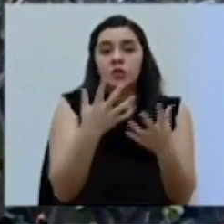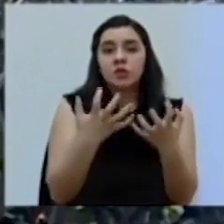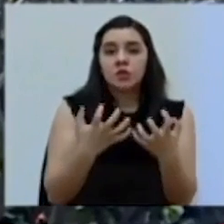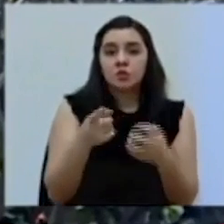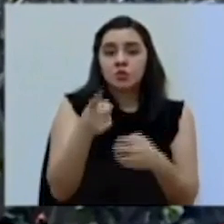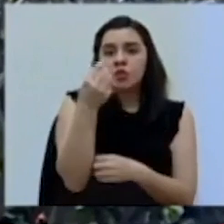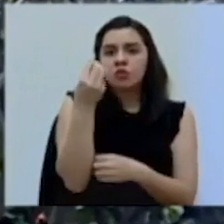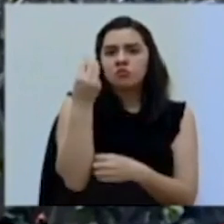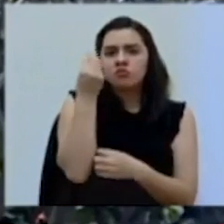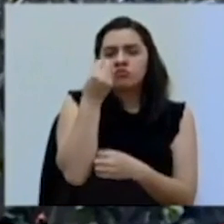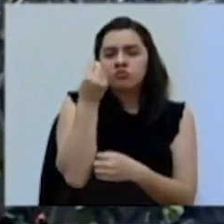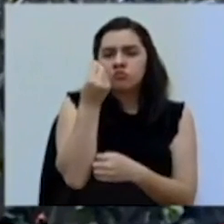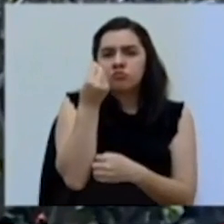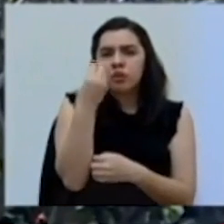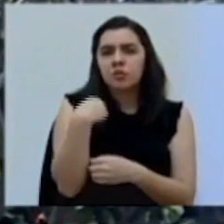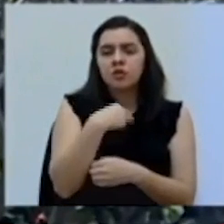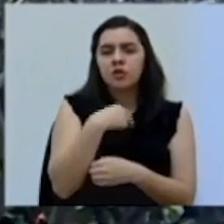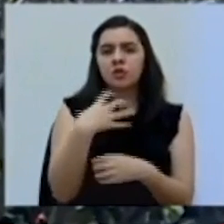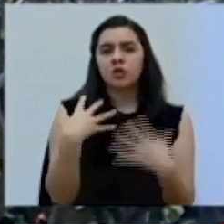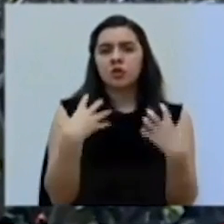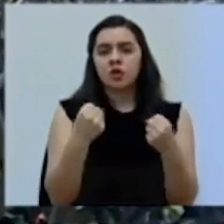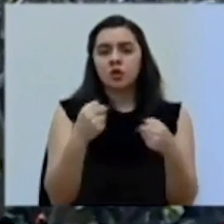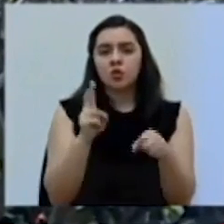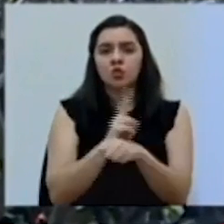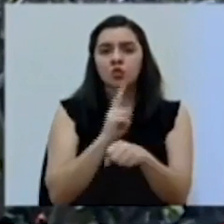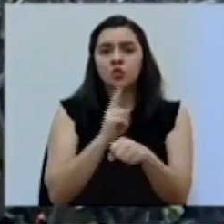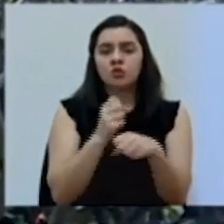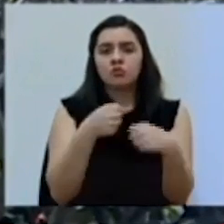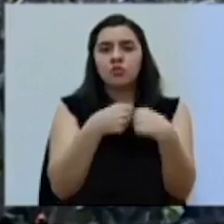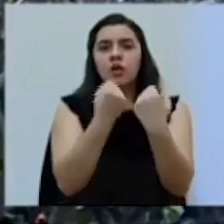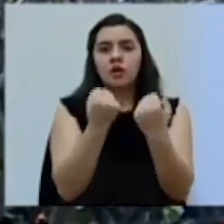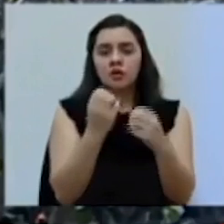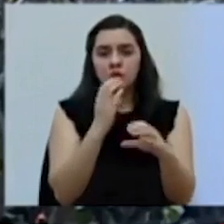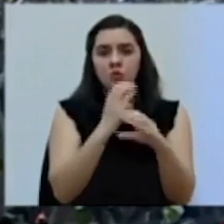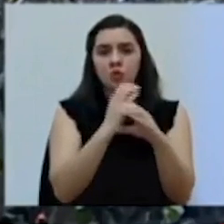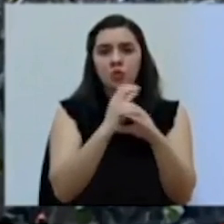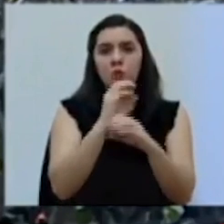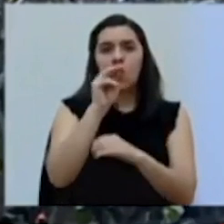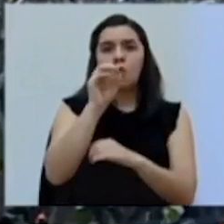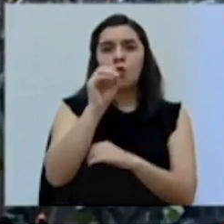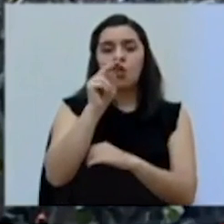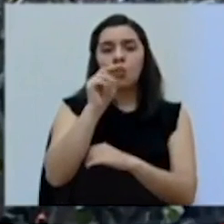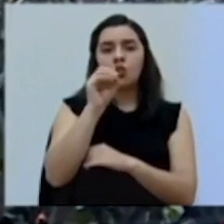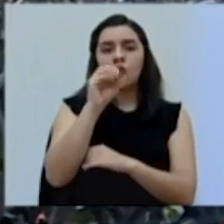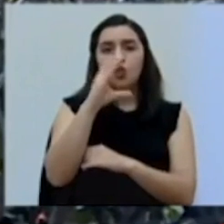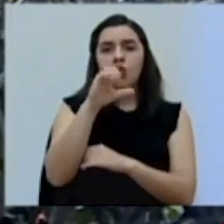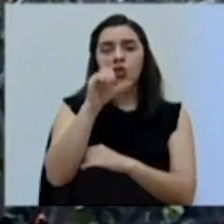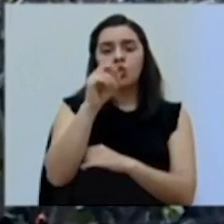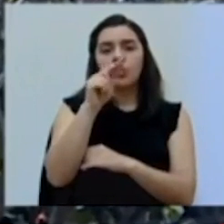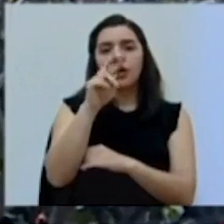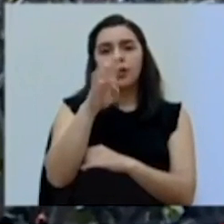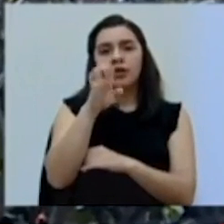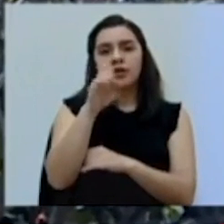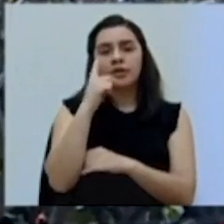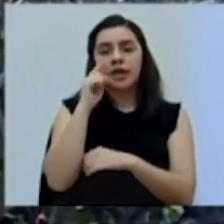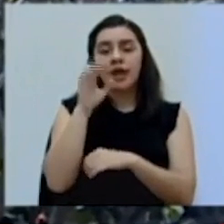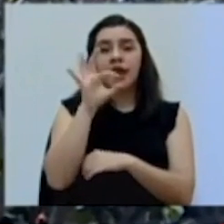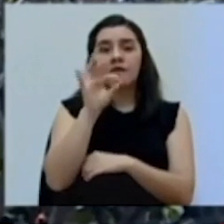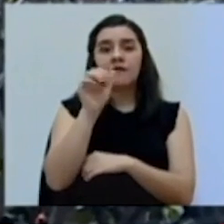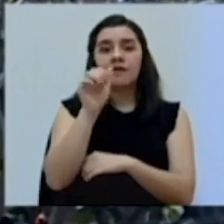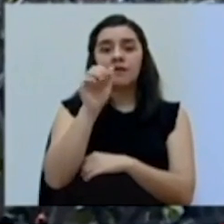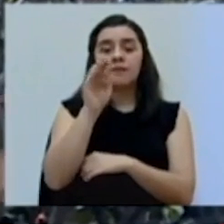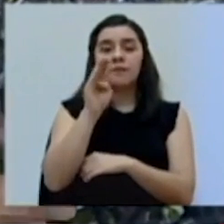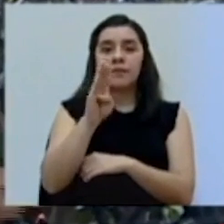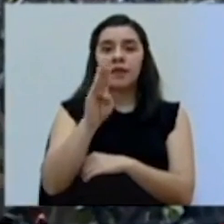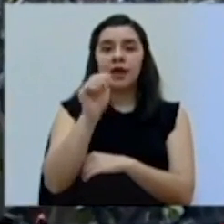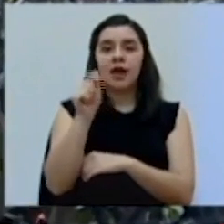considerando el Ministerio de Salud la utilización de anticuerpos monoclonales luego de que esta semana la FDA permitiera el uso de emergencia